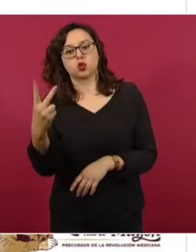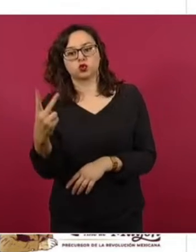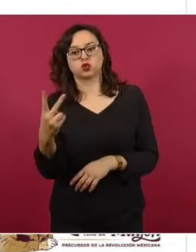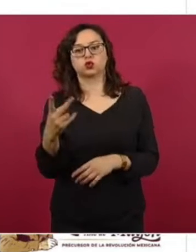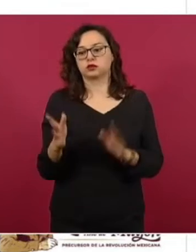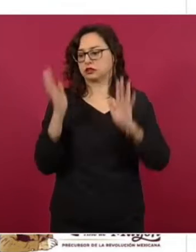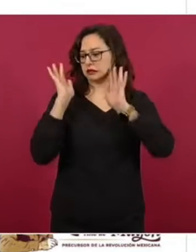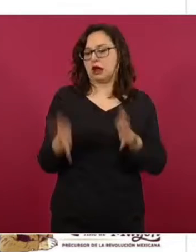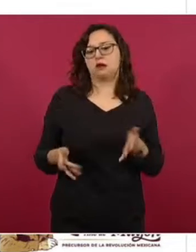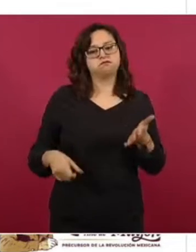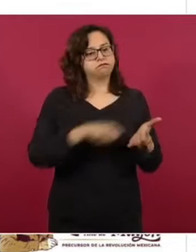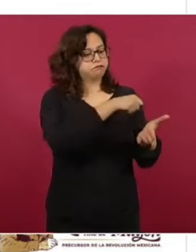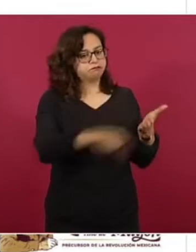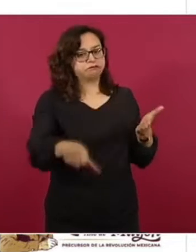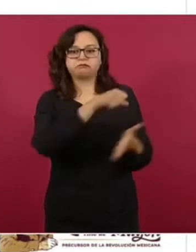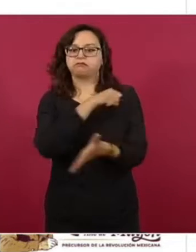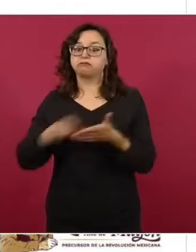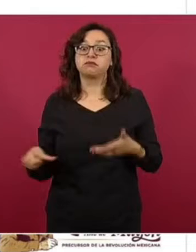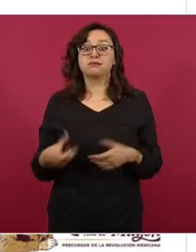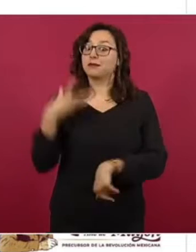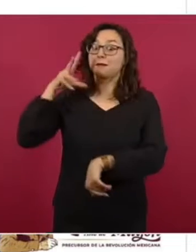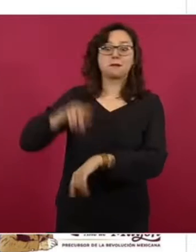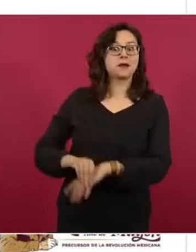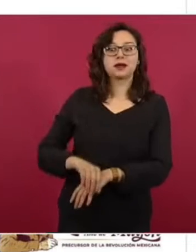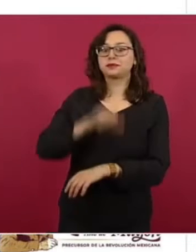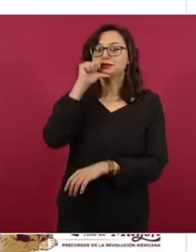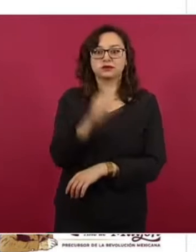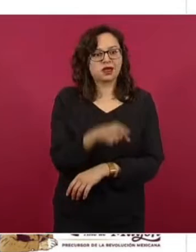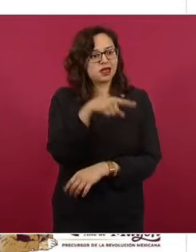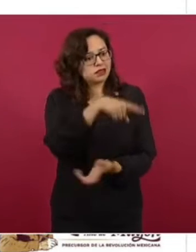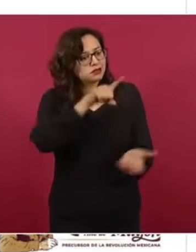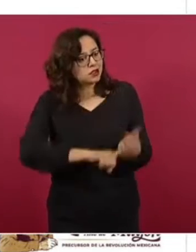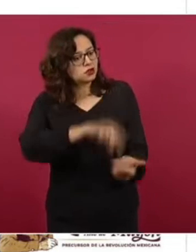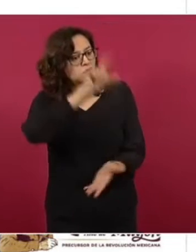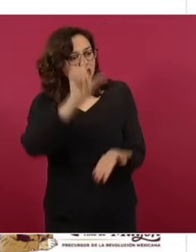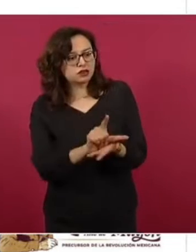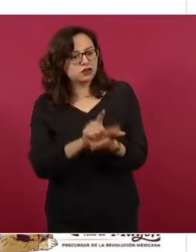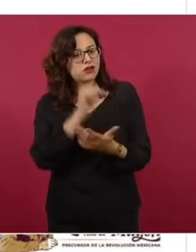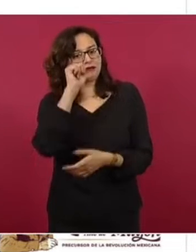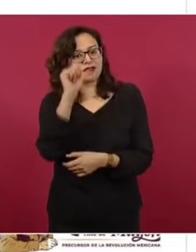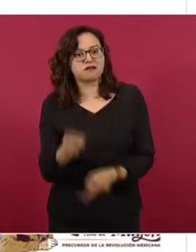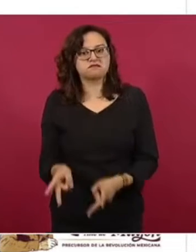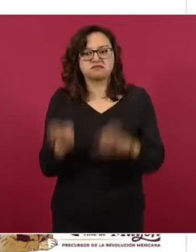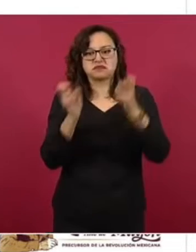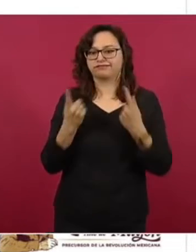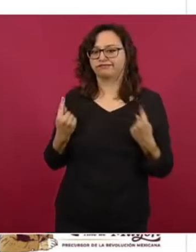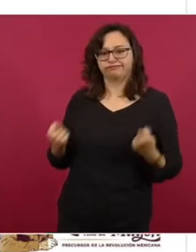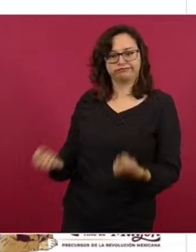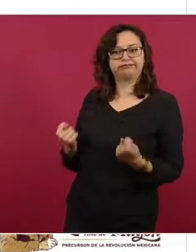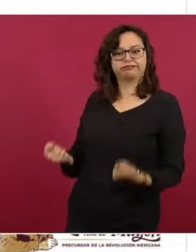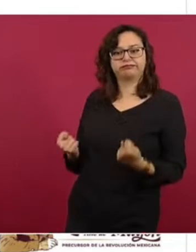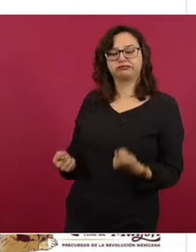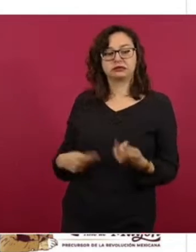pesar de tener irregularidades, que no estaban dando litros completos. Esto fue Servicio Candela, en